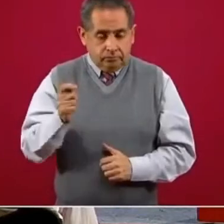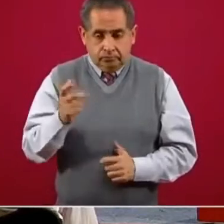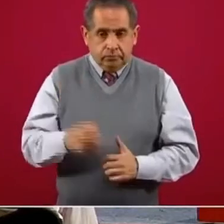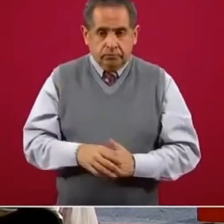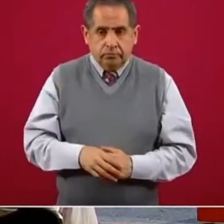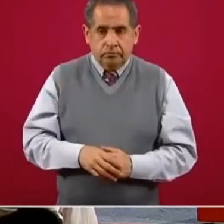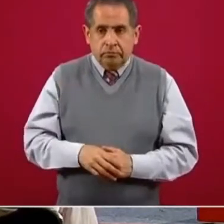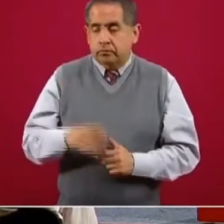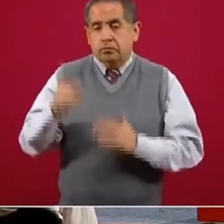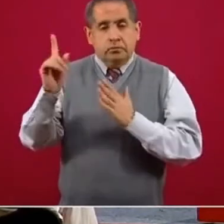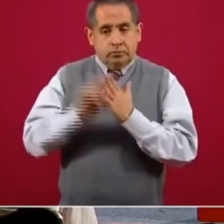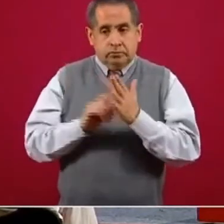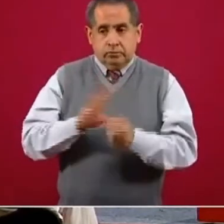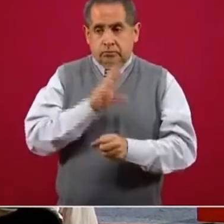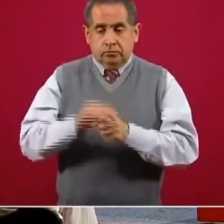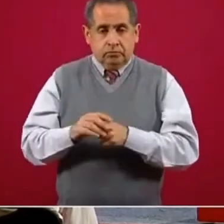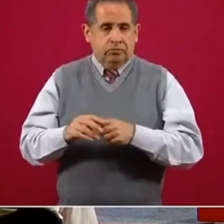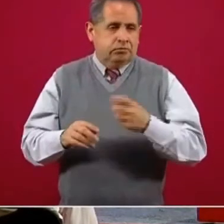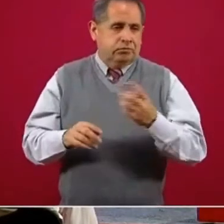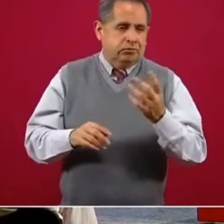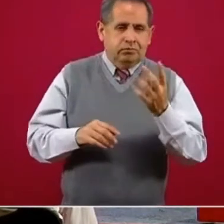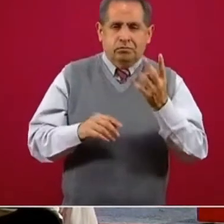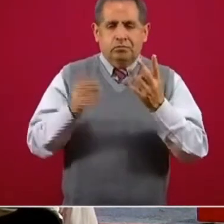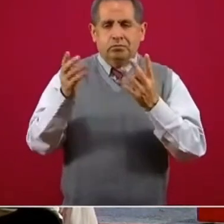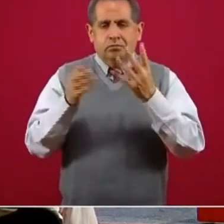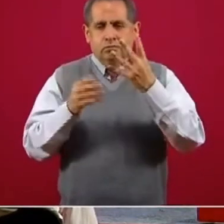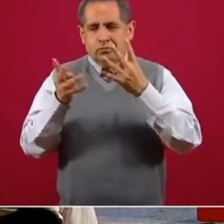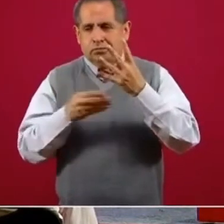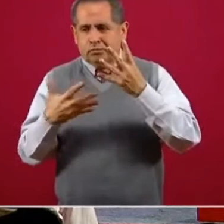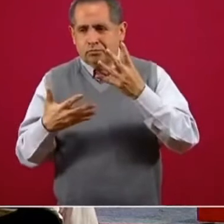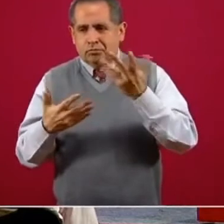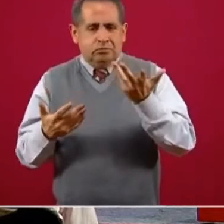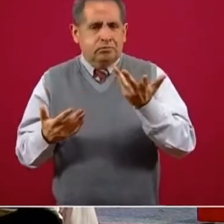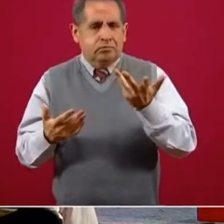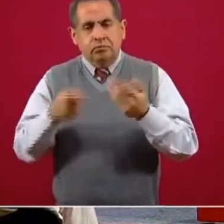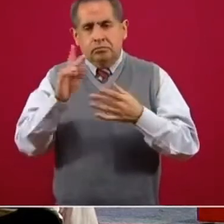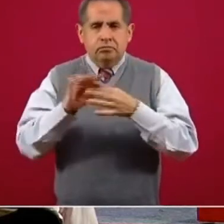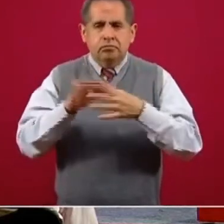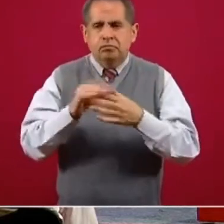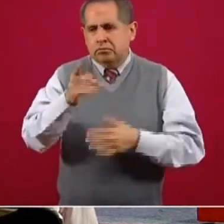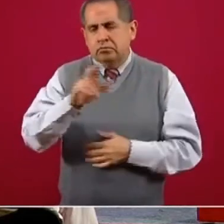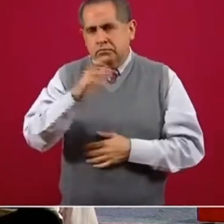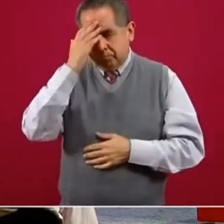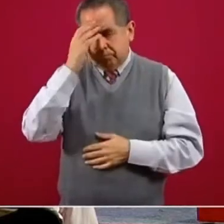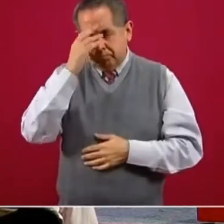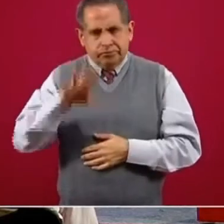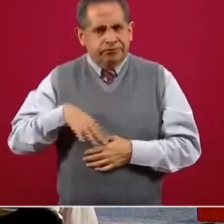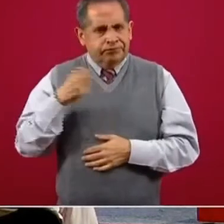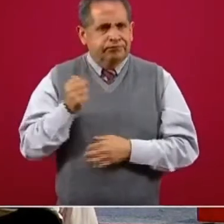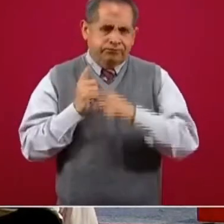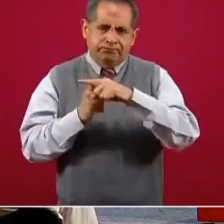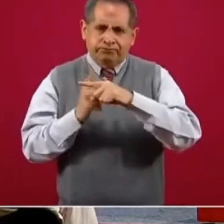Prácticamente todo el mes, cuatro quintas partes del mes, estuvo por arriba de uno. Sin embargo, y reconocemos el esfuerzo